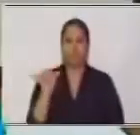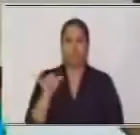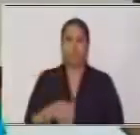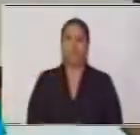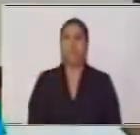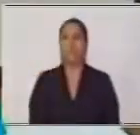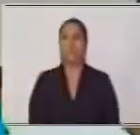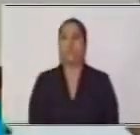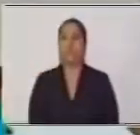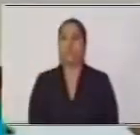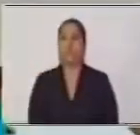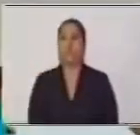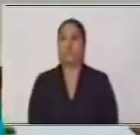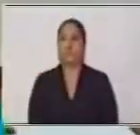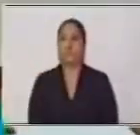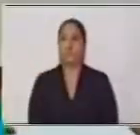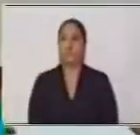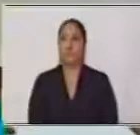Lo coloco acá.